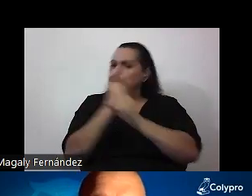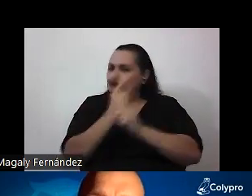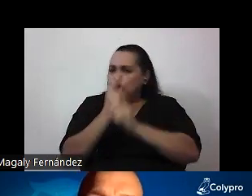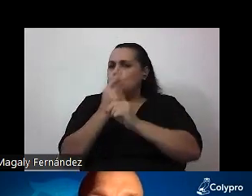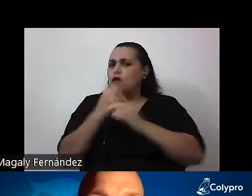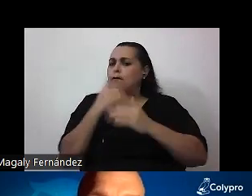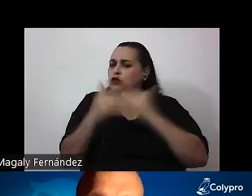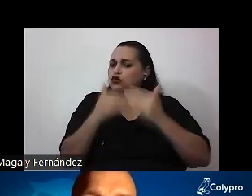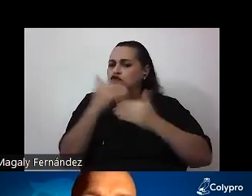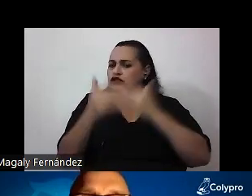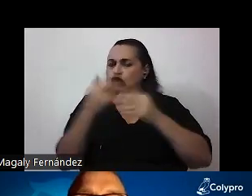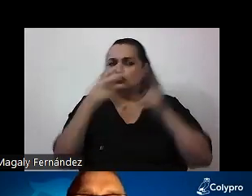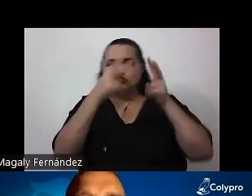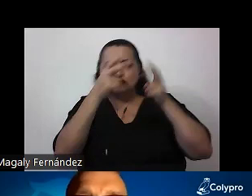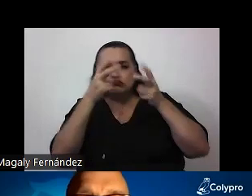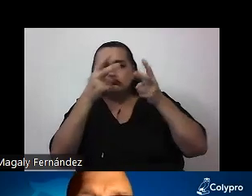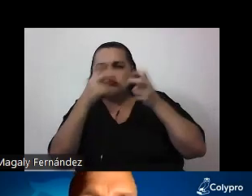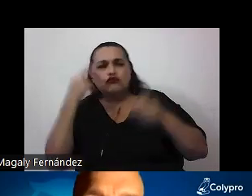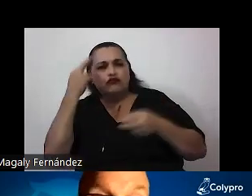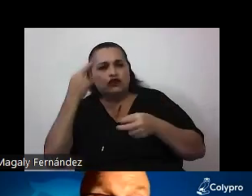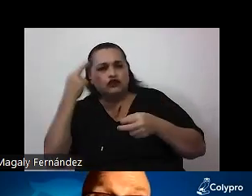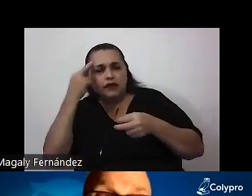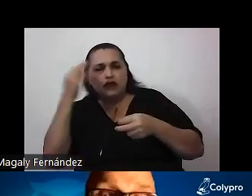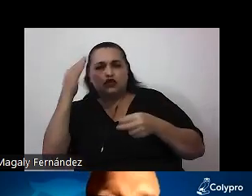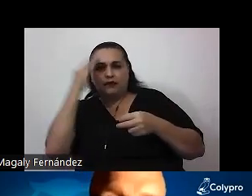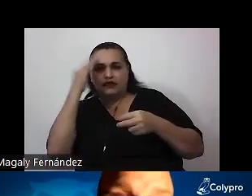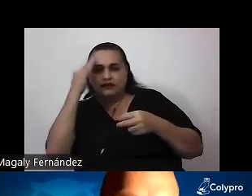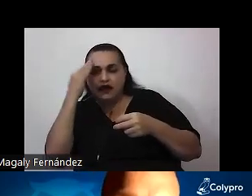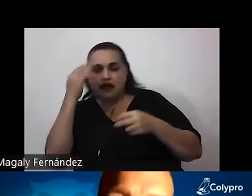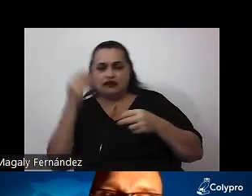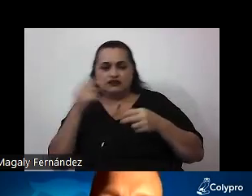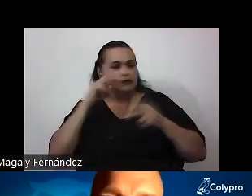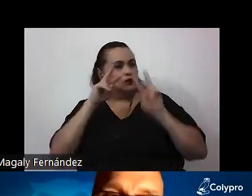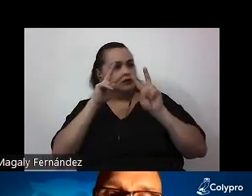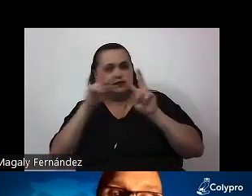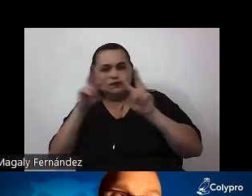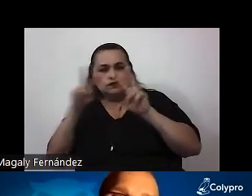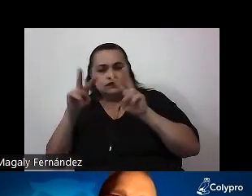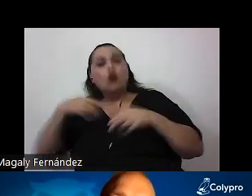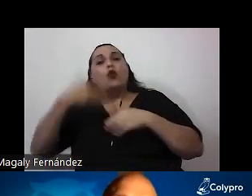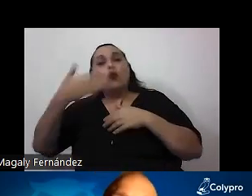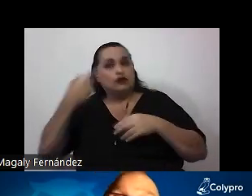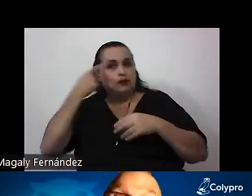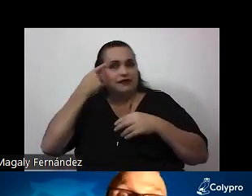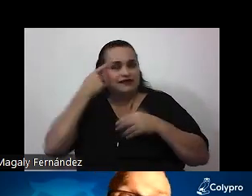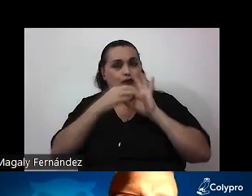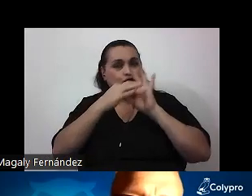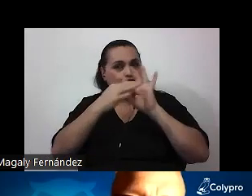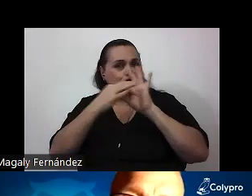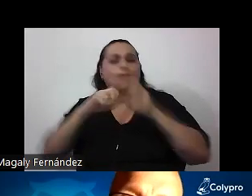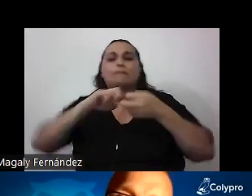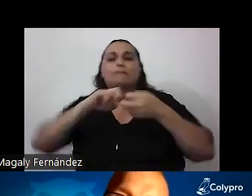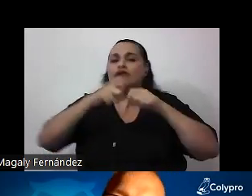cognitivos, los procesos de razonamiento, los procesos mentales que ponemos en juego cuando pensamos acerca de estos problemas